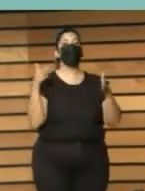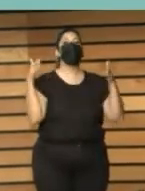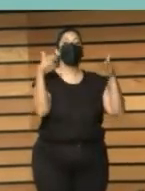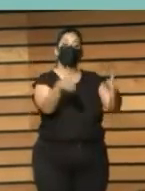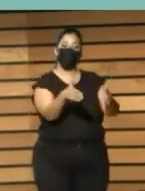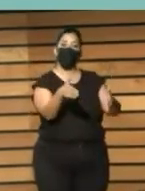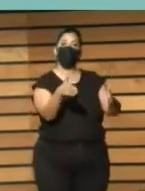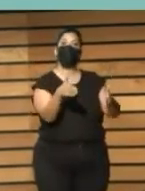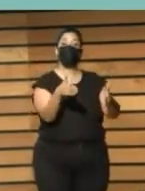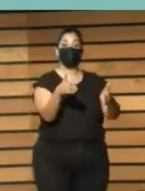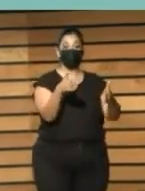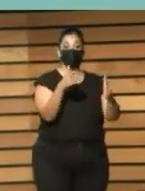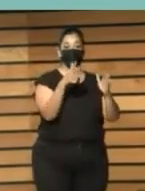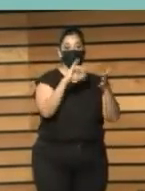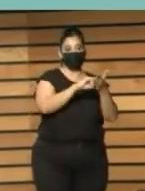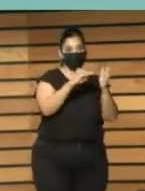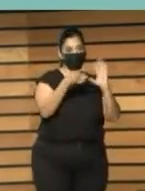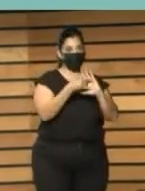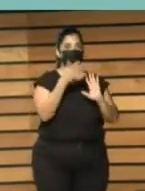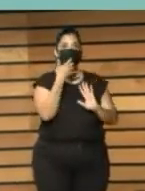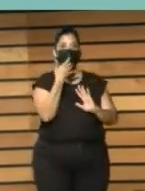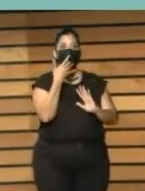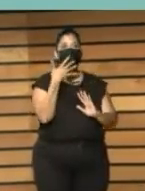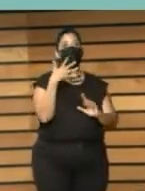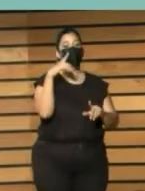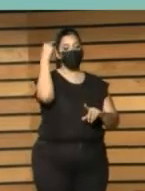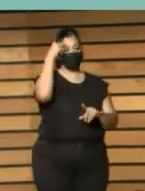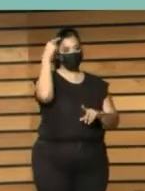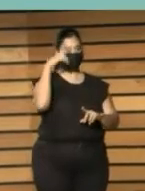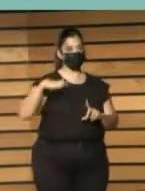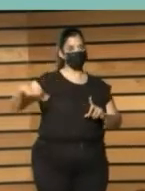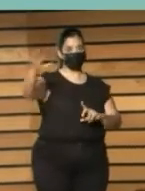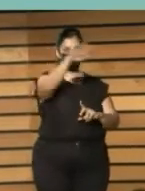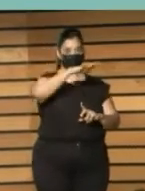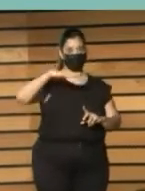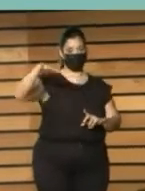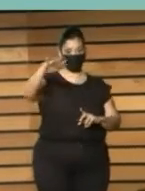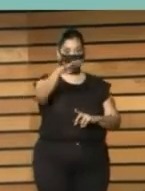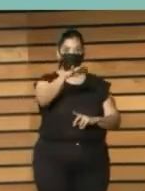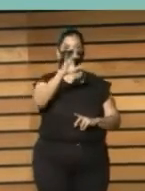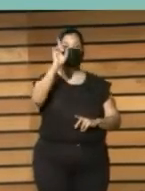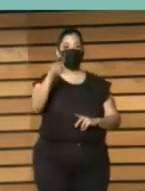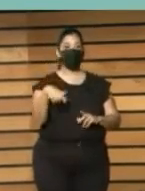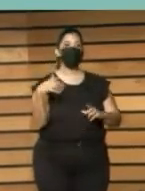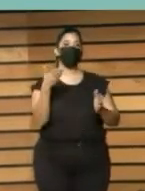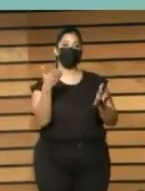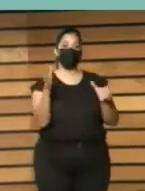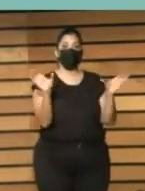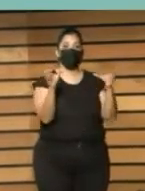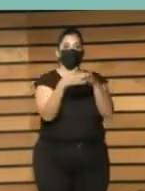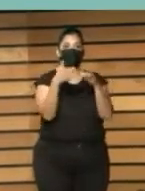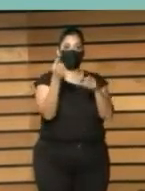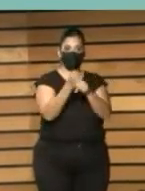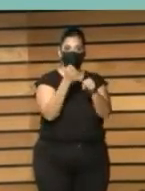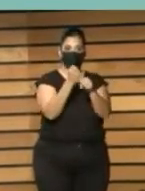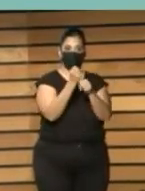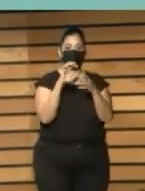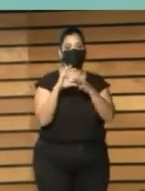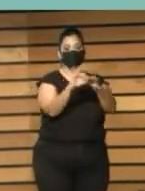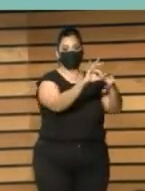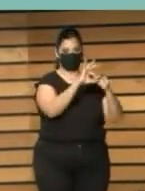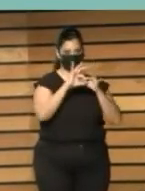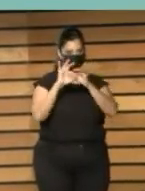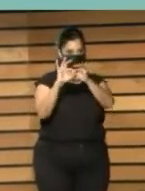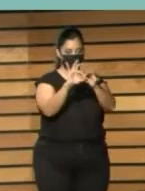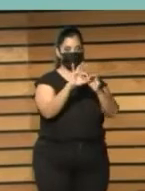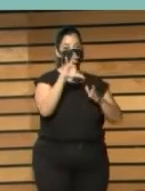potencial de la biblioteca como eje de la cultura local y en fomentar la innovación como orientación del equipo de trabajo. Además de que, entre